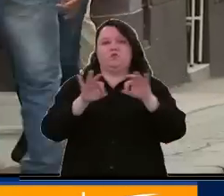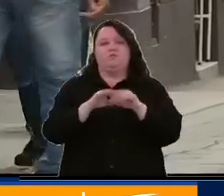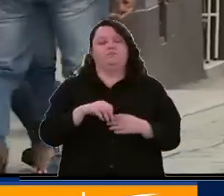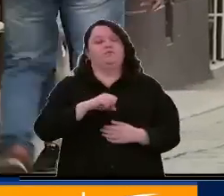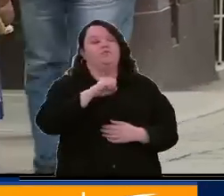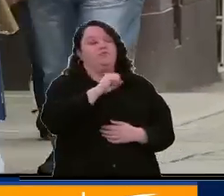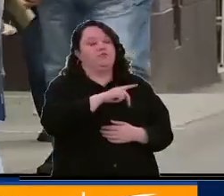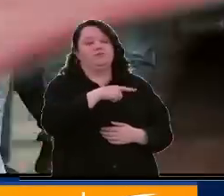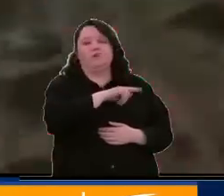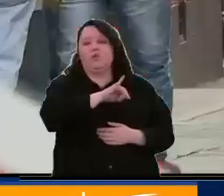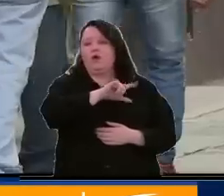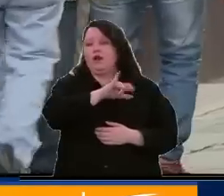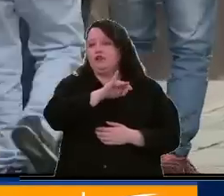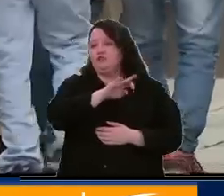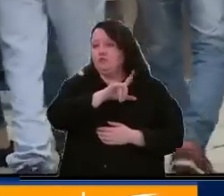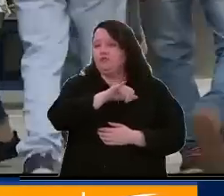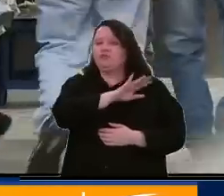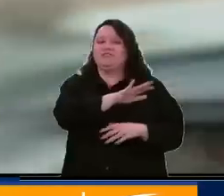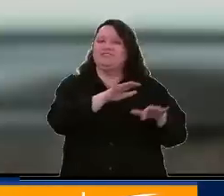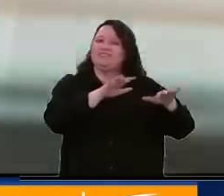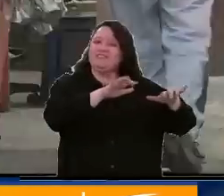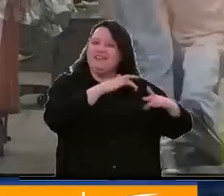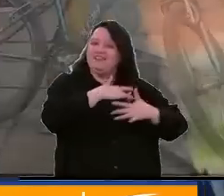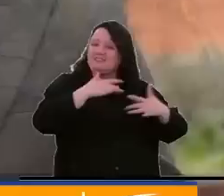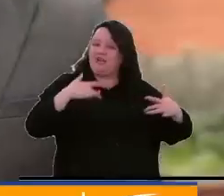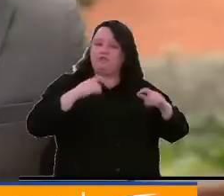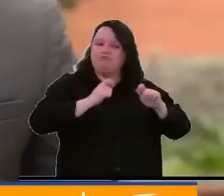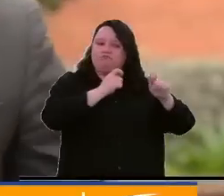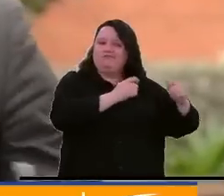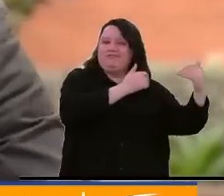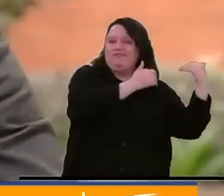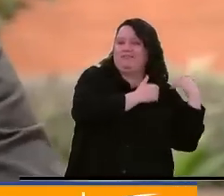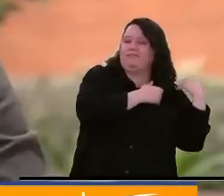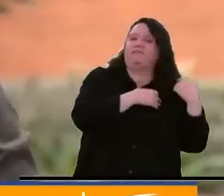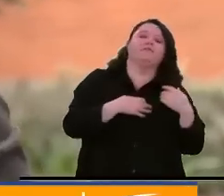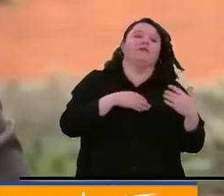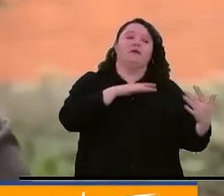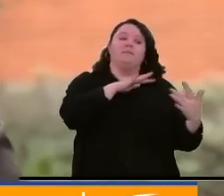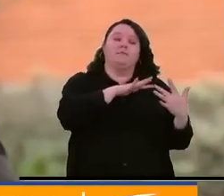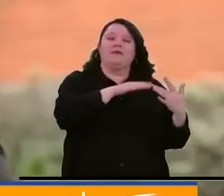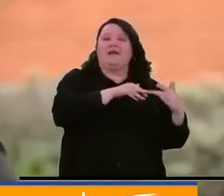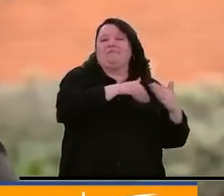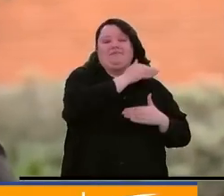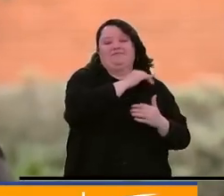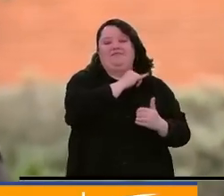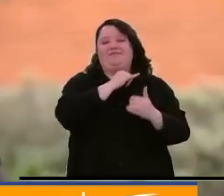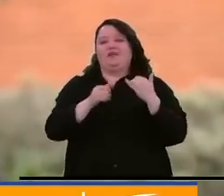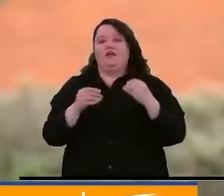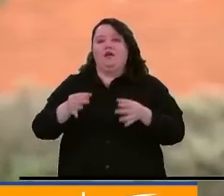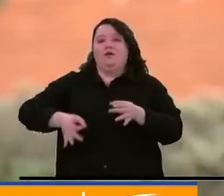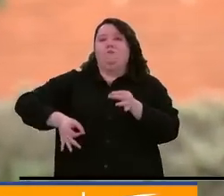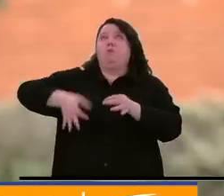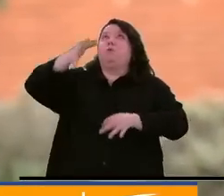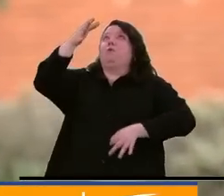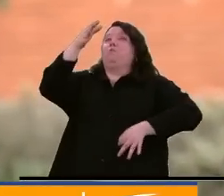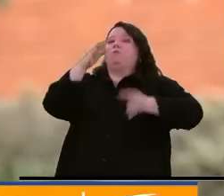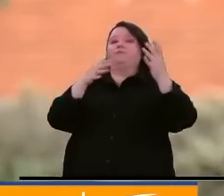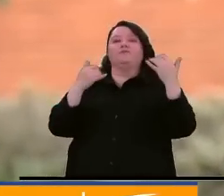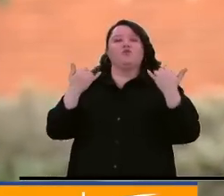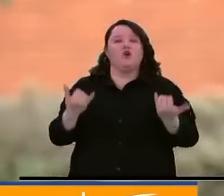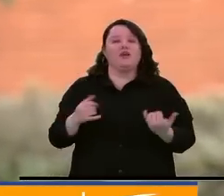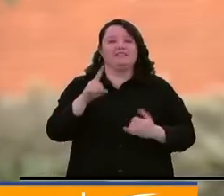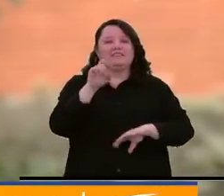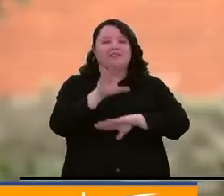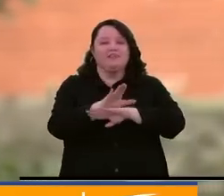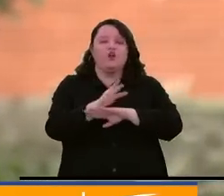Carlos Bolívar, es el secretario de Salud encargado hoy a finalizar este contacto, como empezamos y es con los quemados con pólvora. Hoy a las seis de la tarde sale